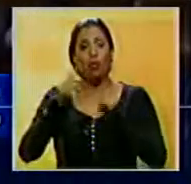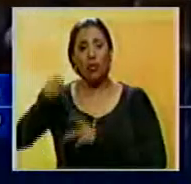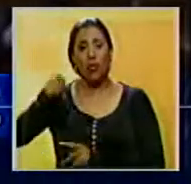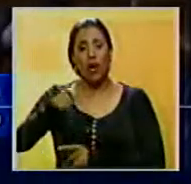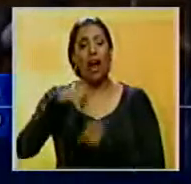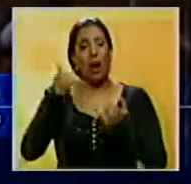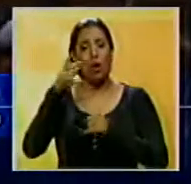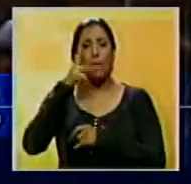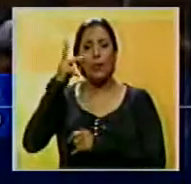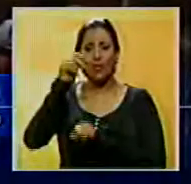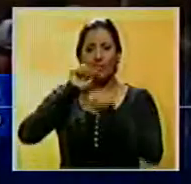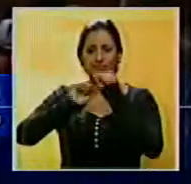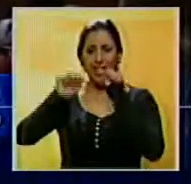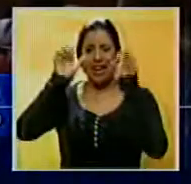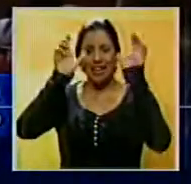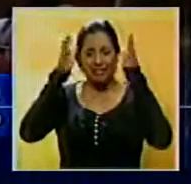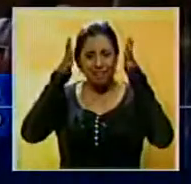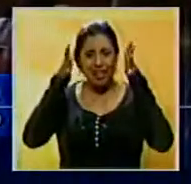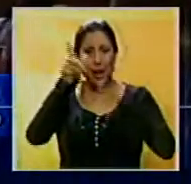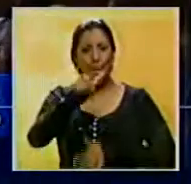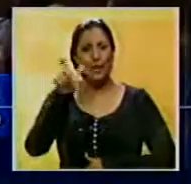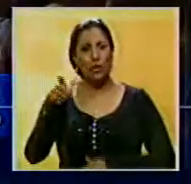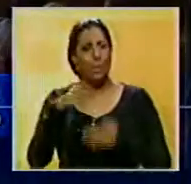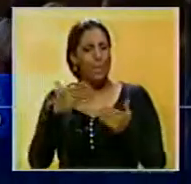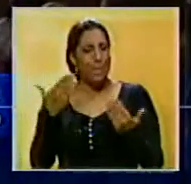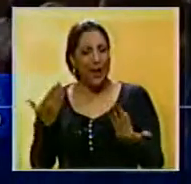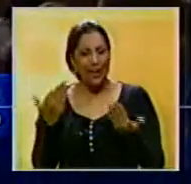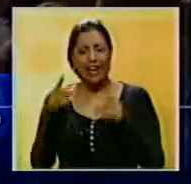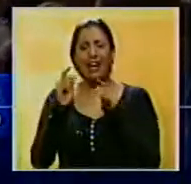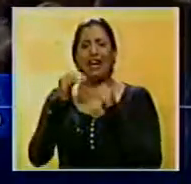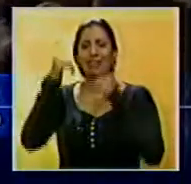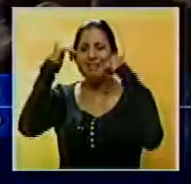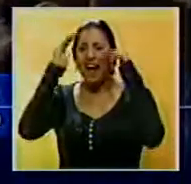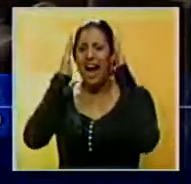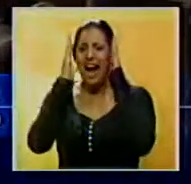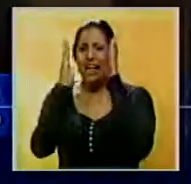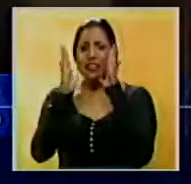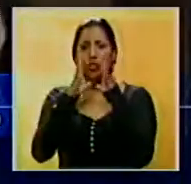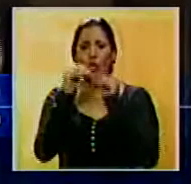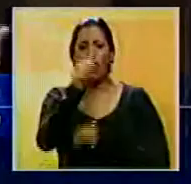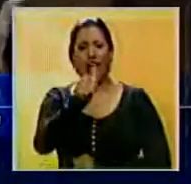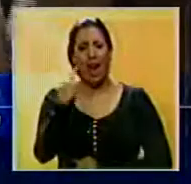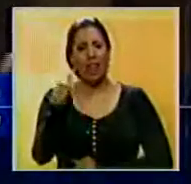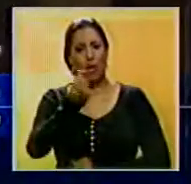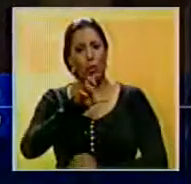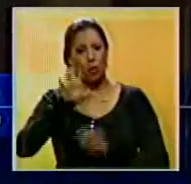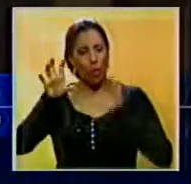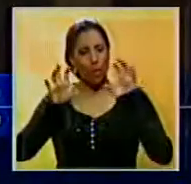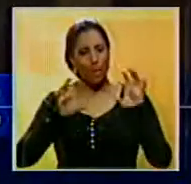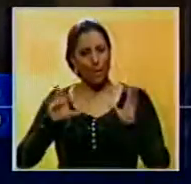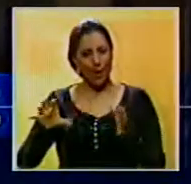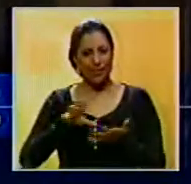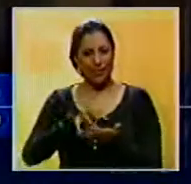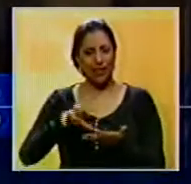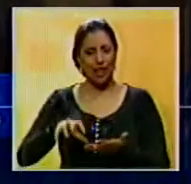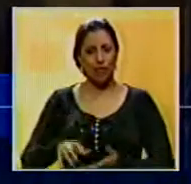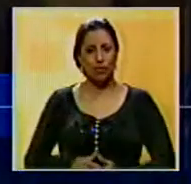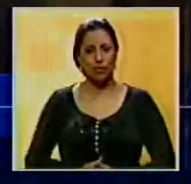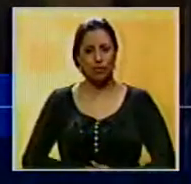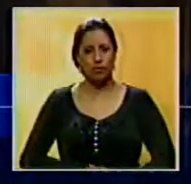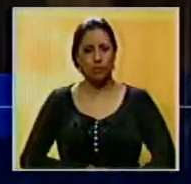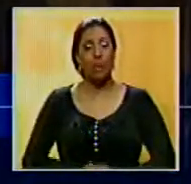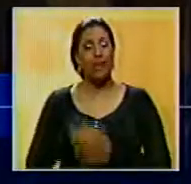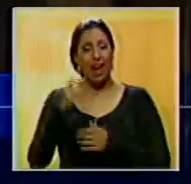políticas de prevención del delito se aborden de acuerdo a la particularidad de cada una de las regiones. Es necesario aportar